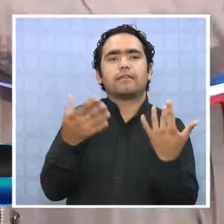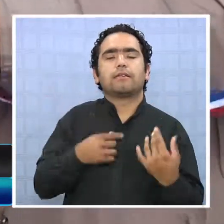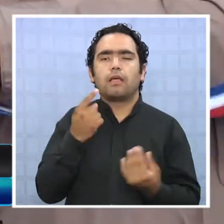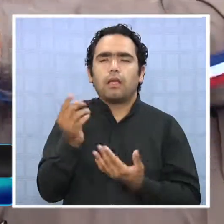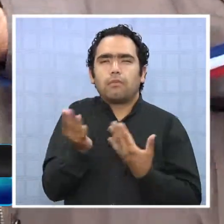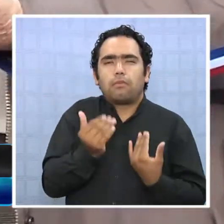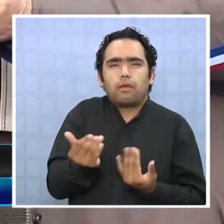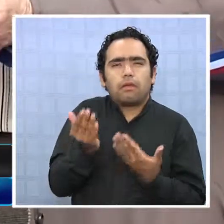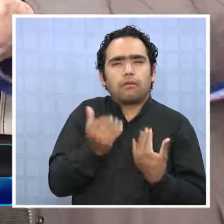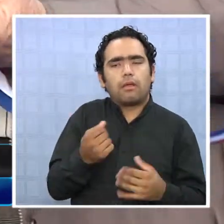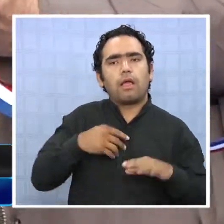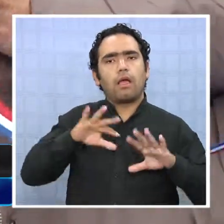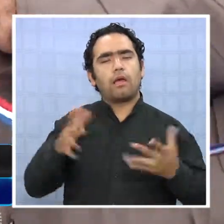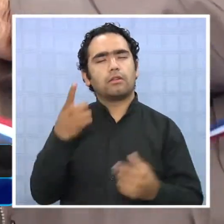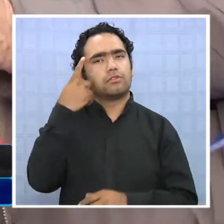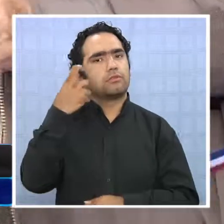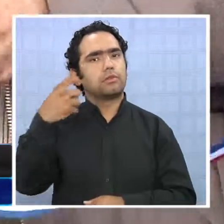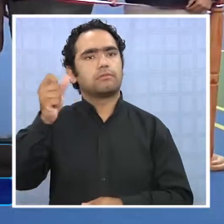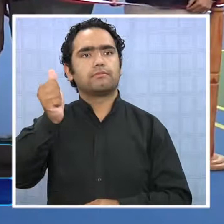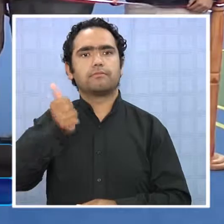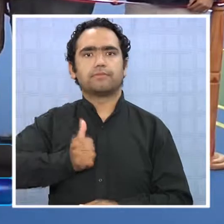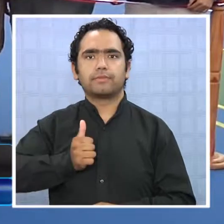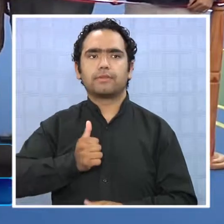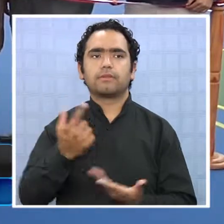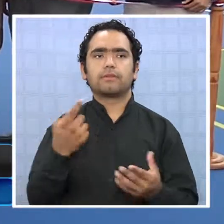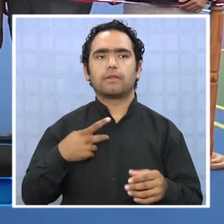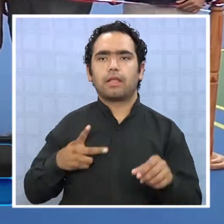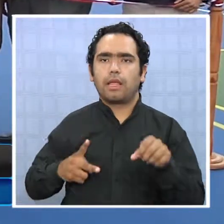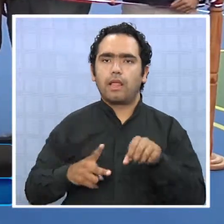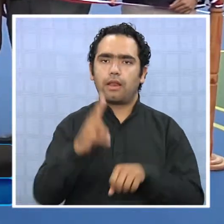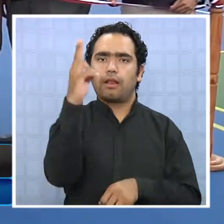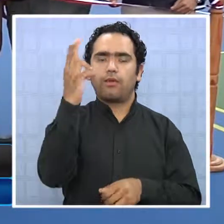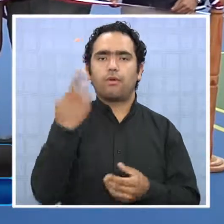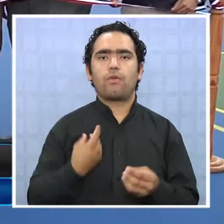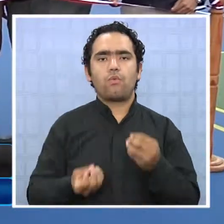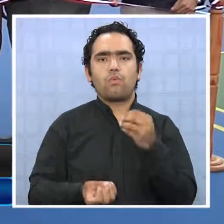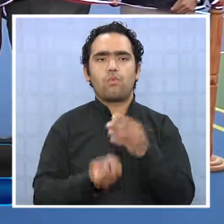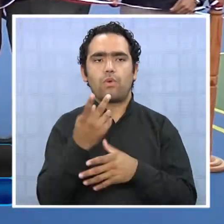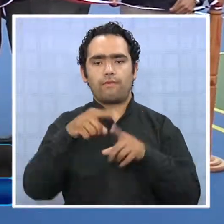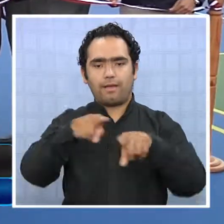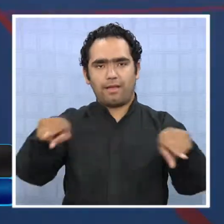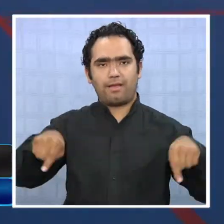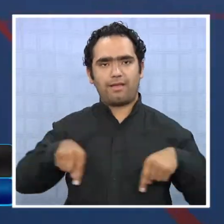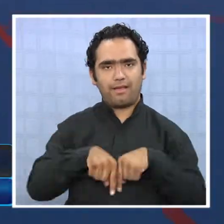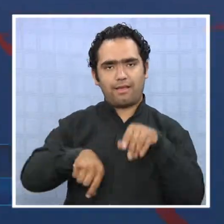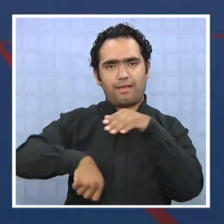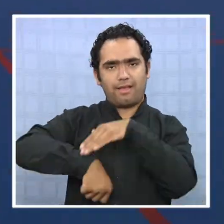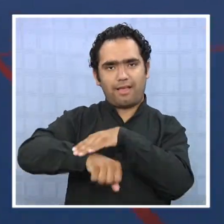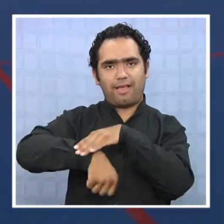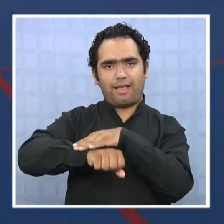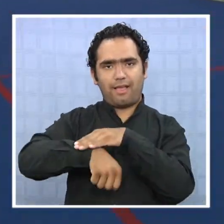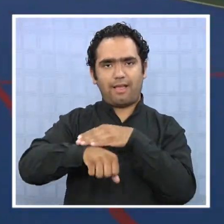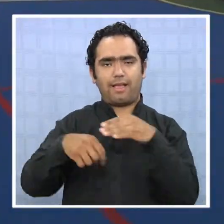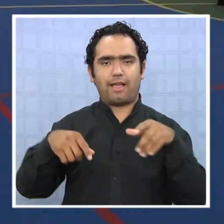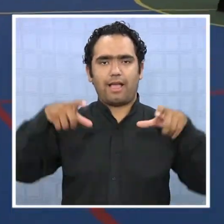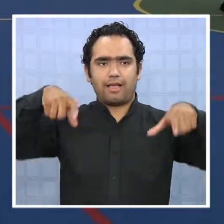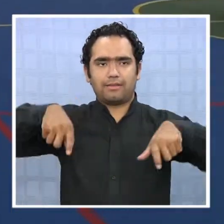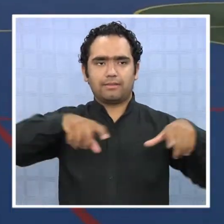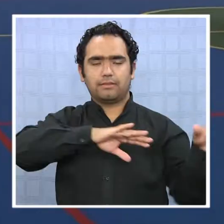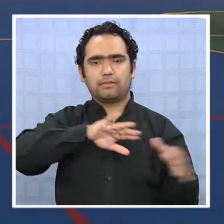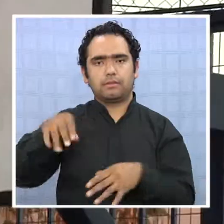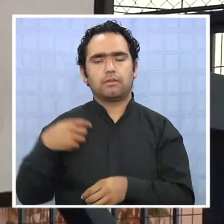espera, ven concretado uno de sus sueños, la inauguración de una nueva y moderna multicancha. Mire,